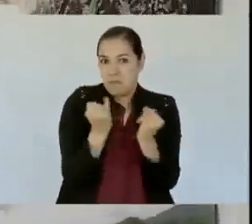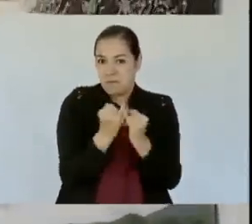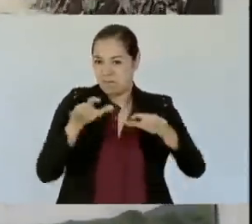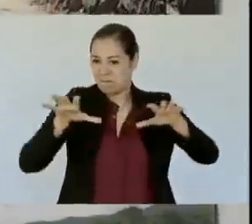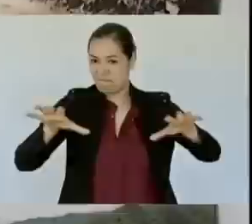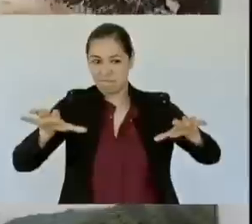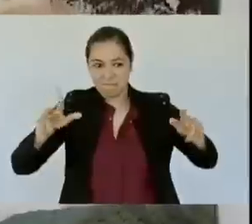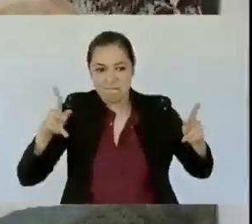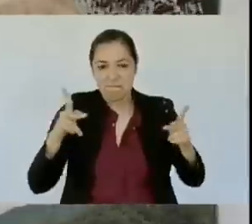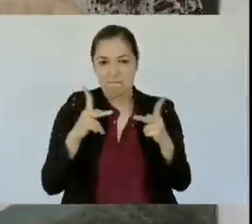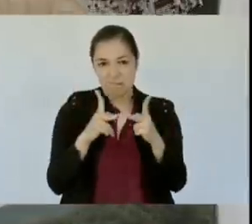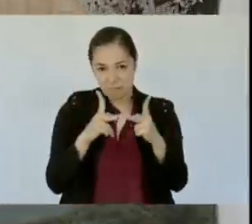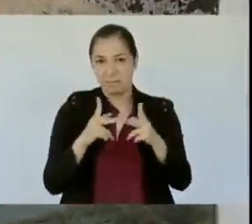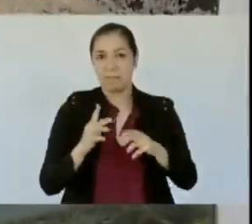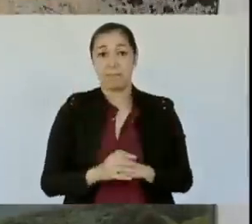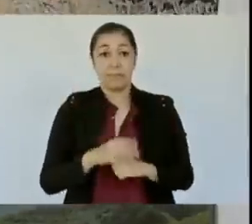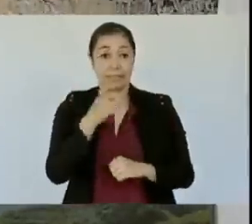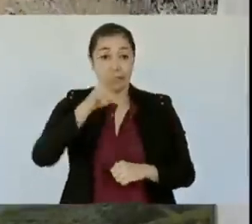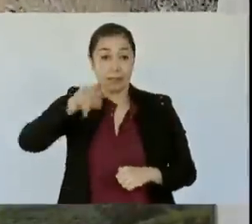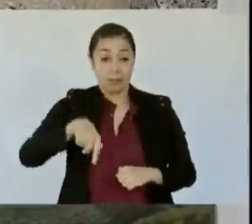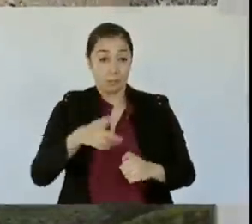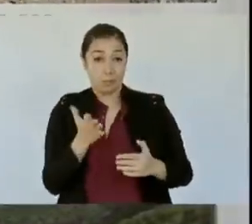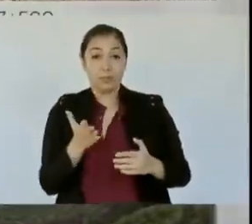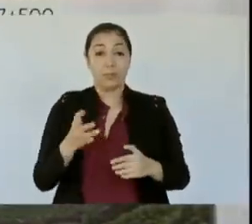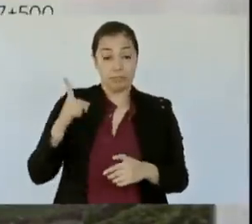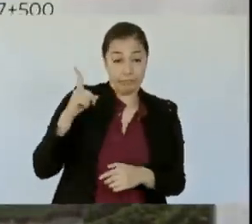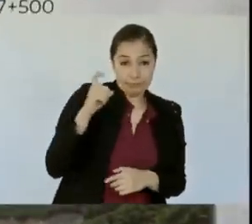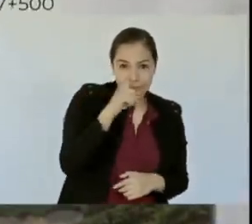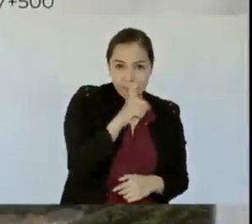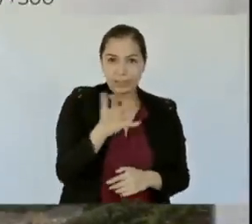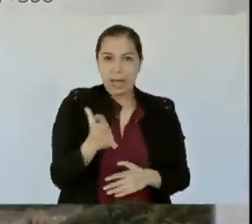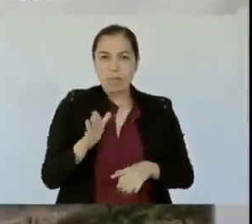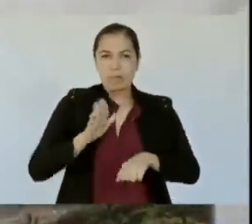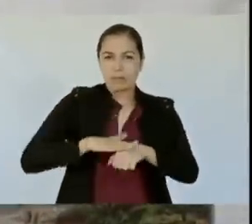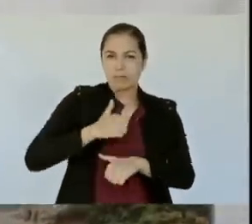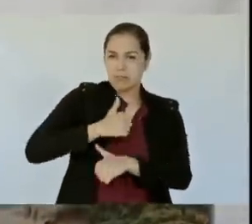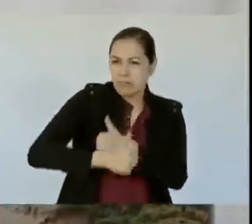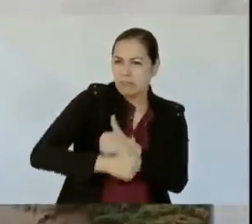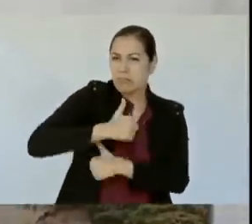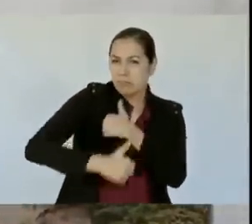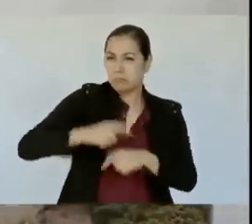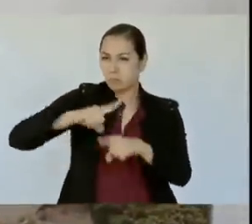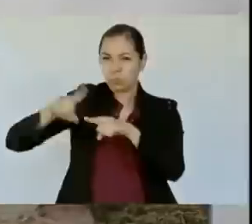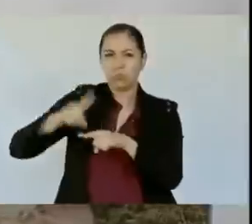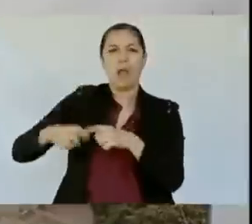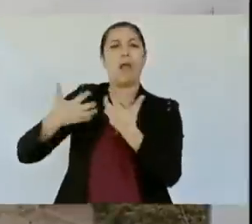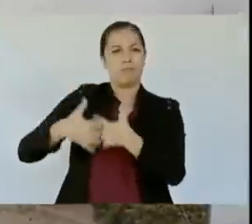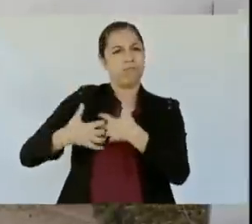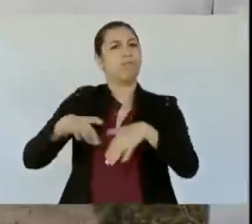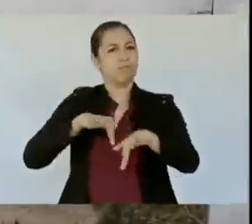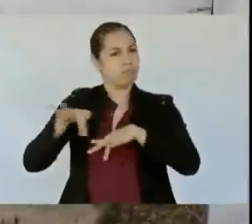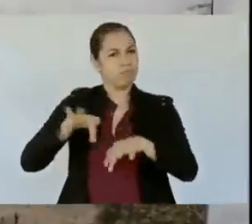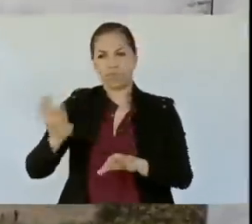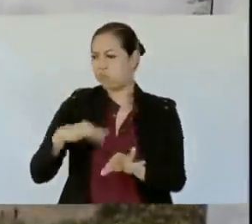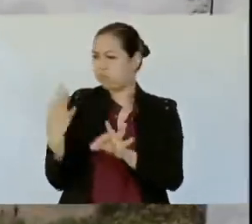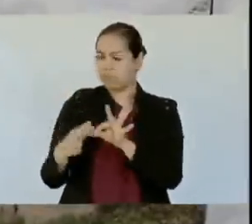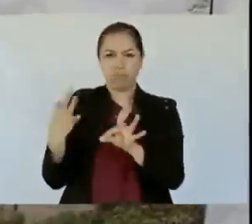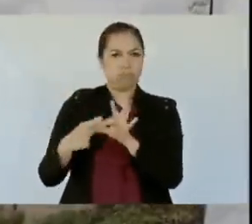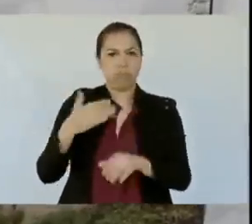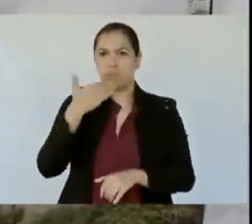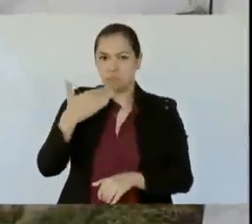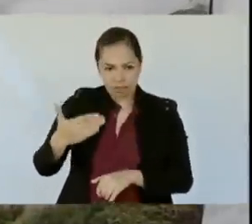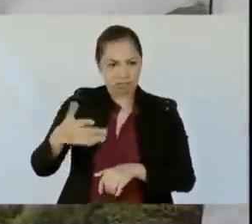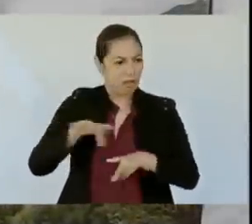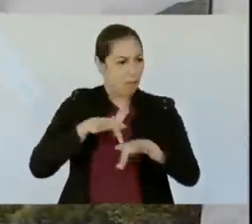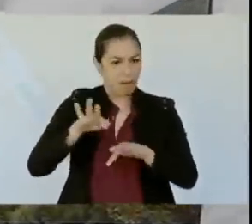reto formidable. Las empresas han estado trabajando muy duramente, han cumplido bien, hemos terminado antes de tiempo